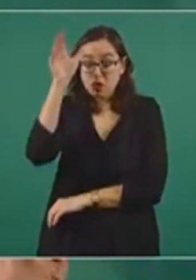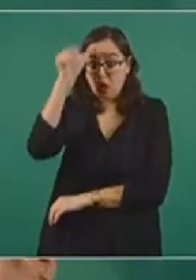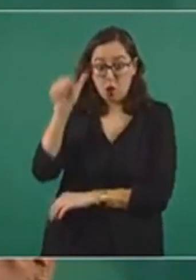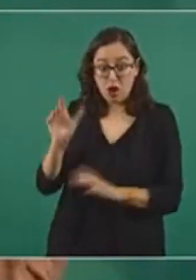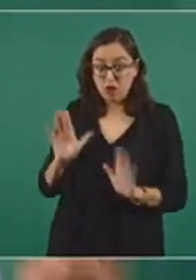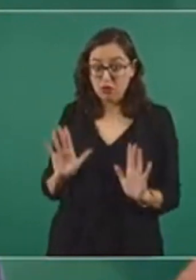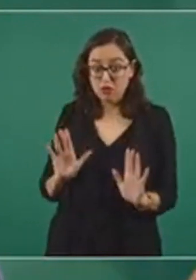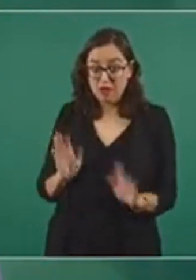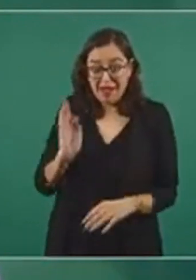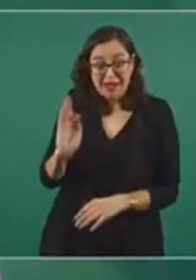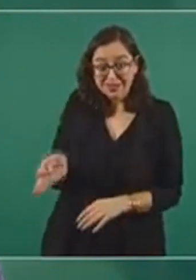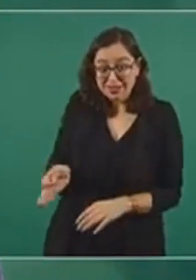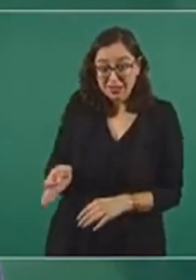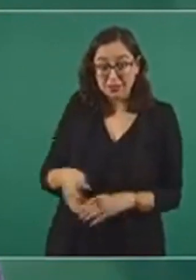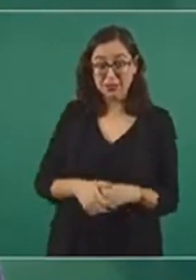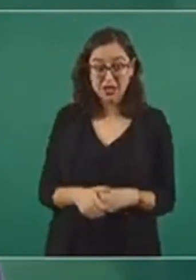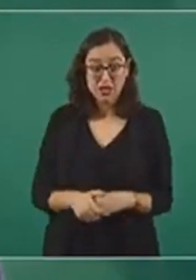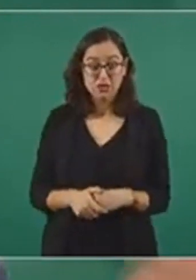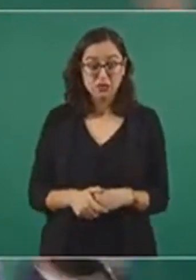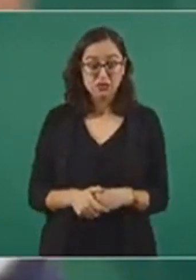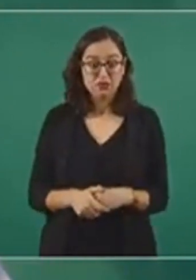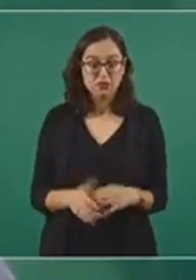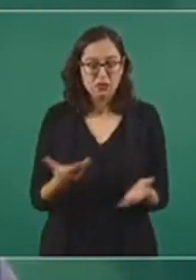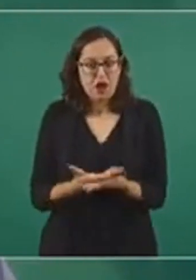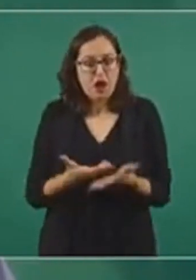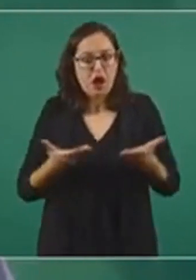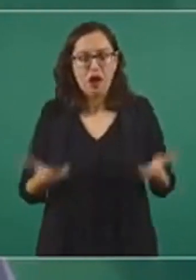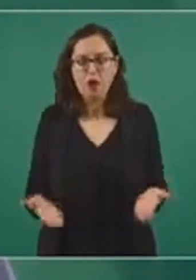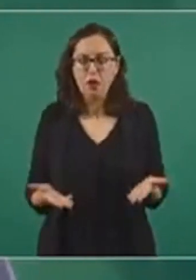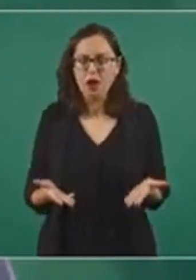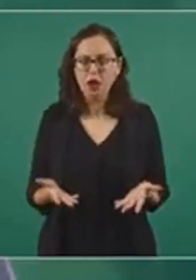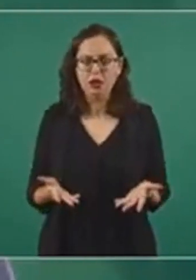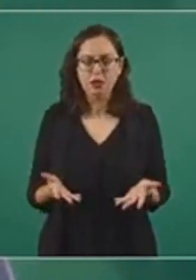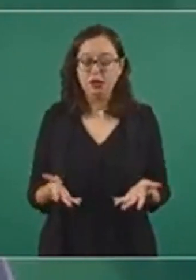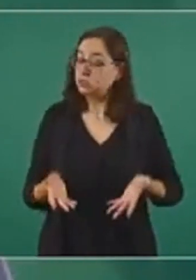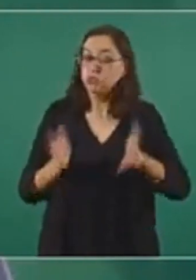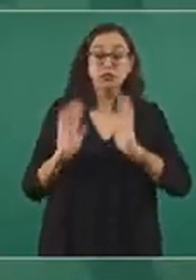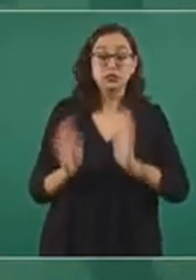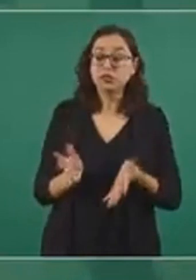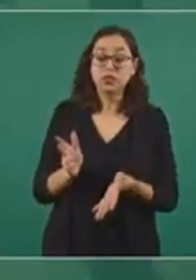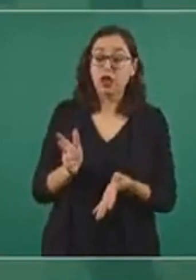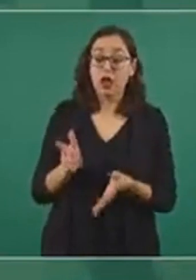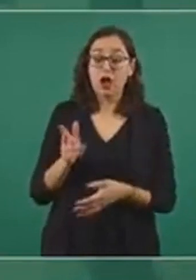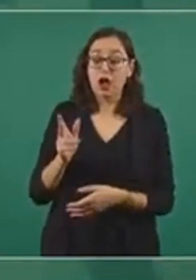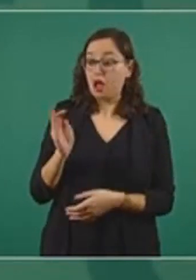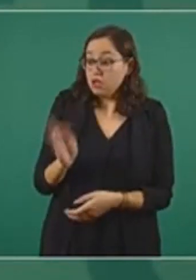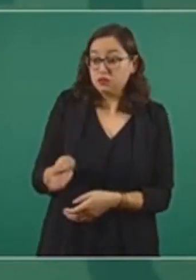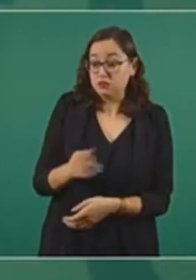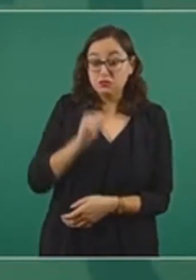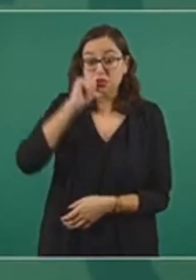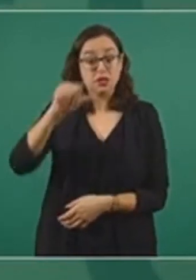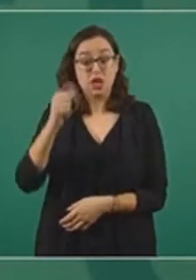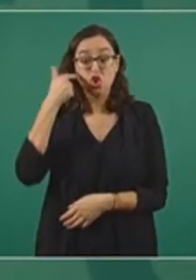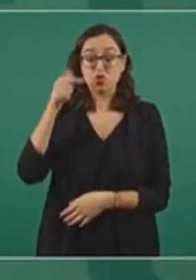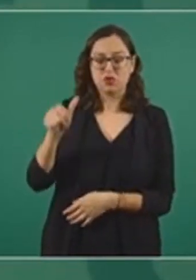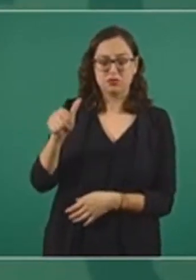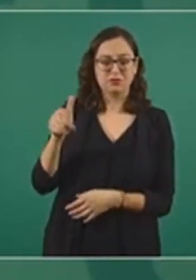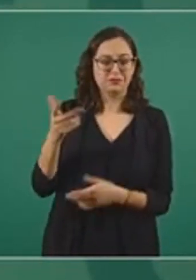reviven, no